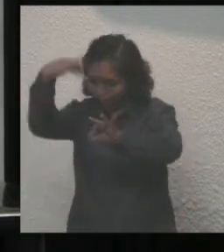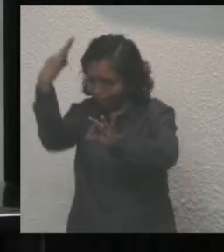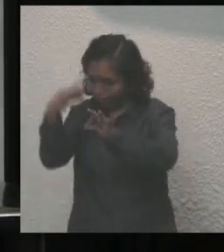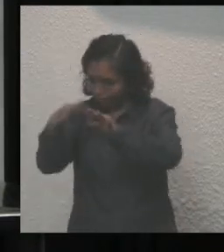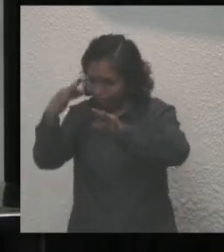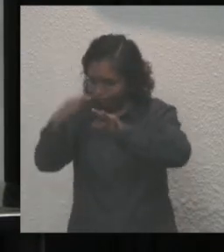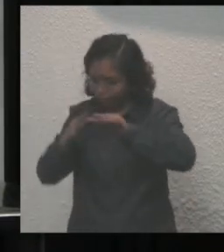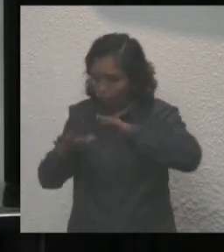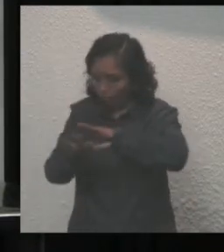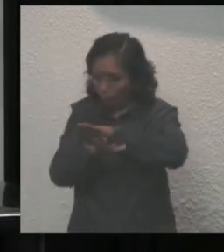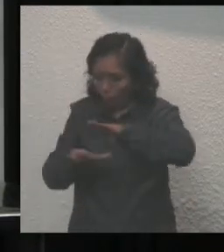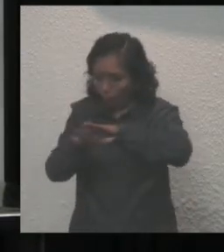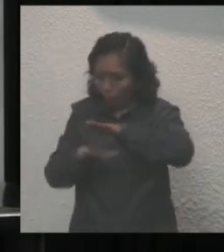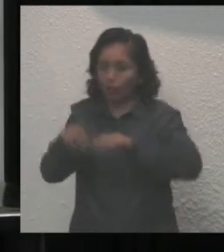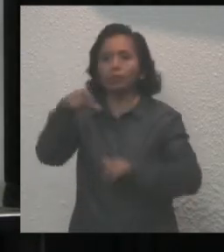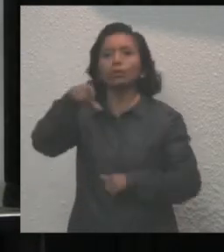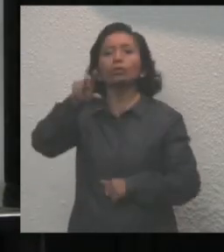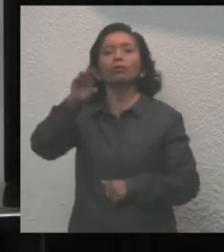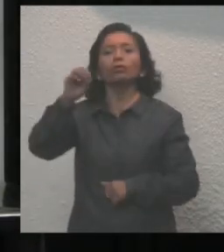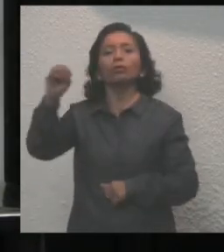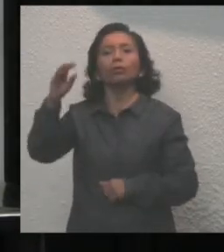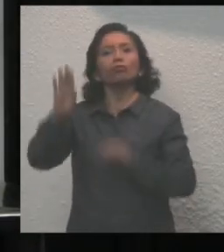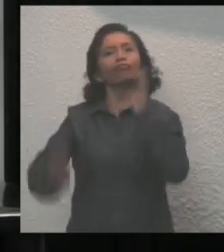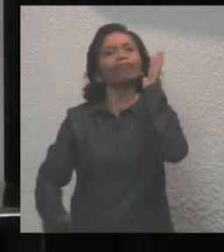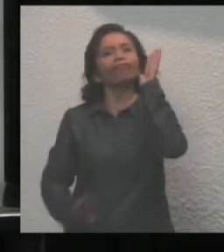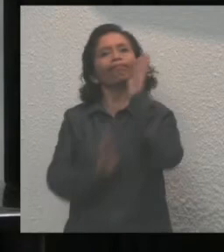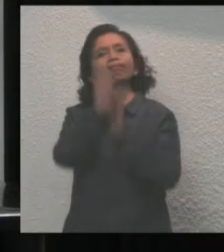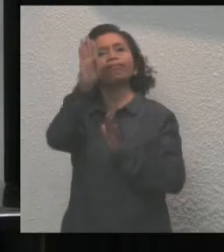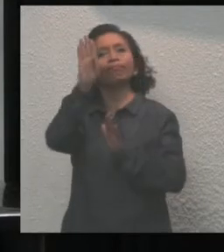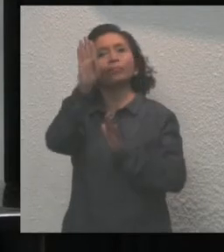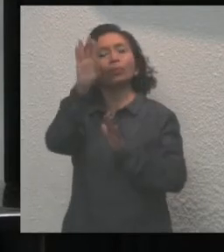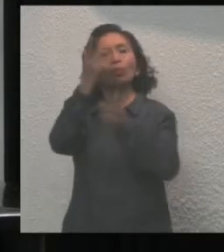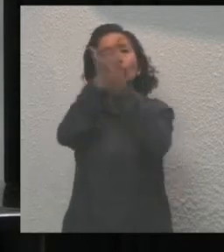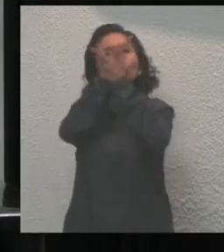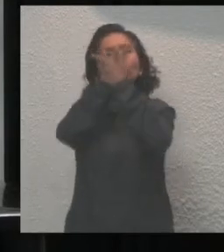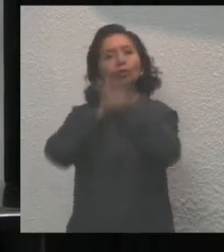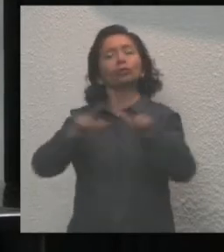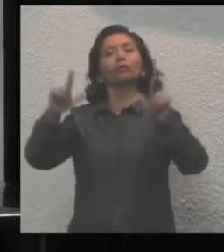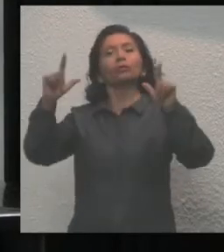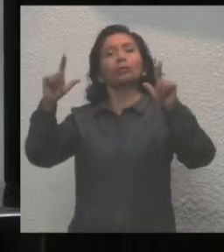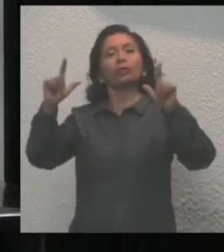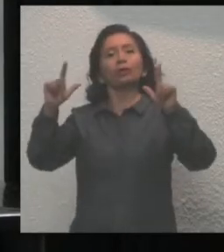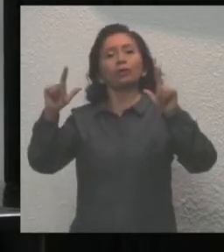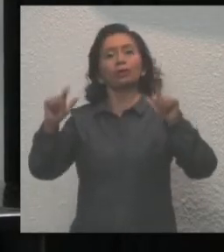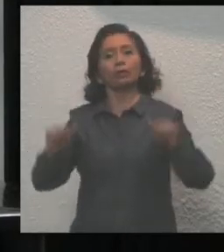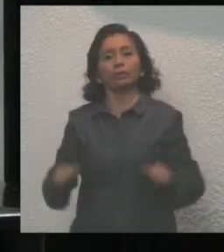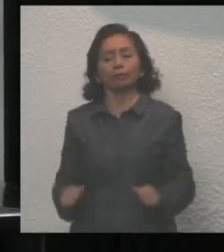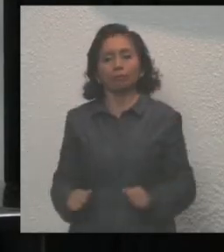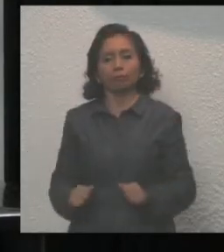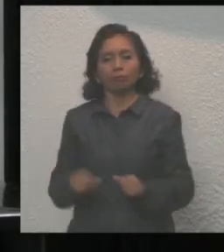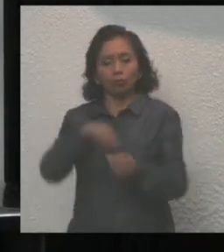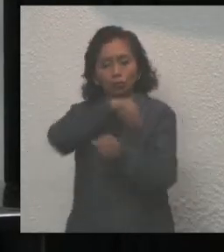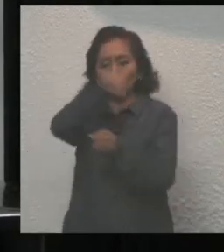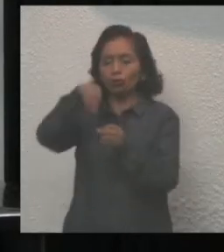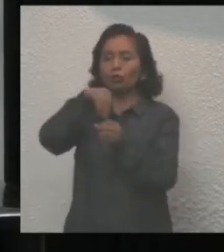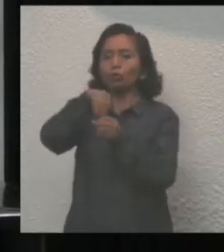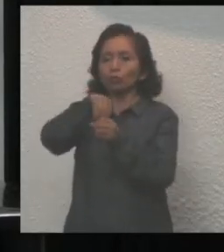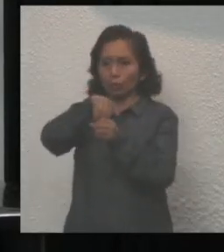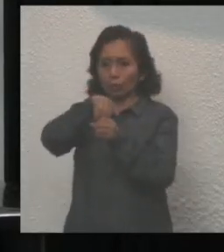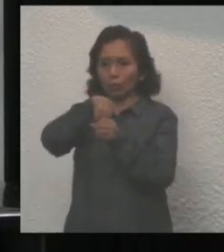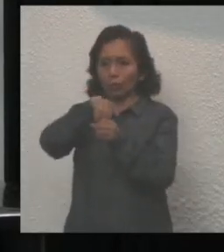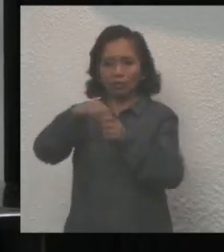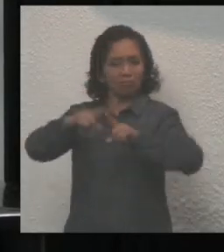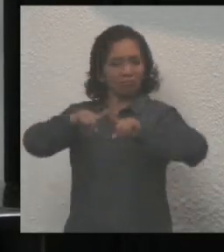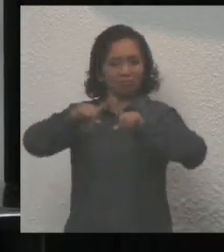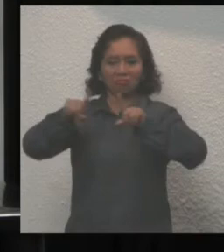bases de un Quintana Roo próspero, democrático, libre, incluyente y plural,